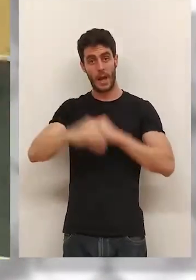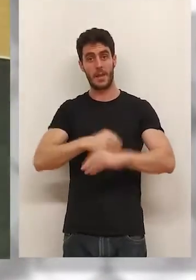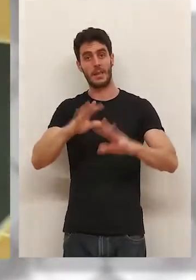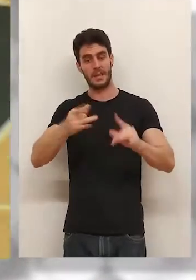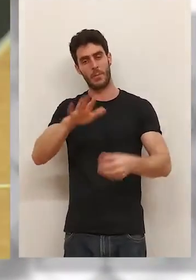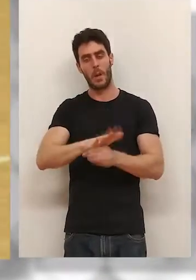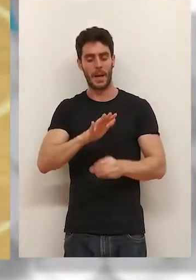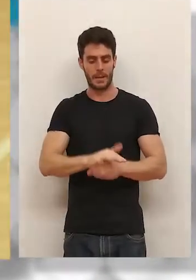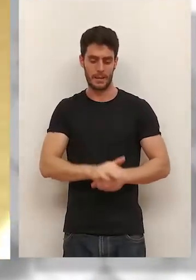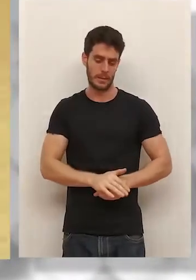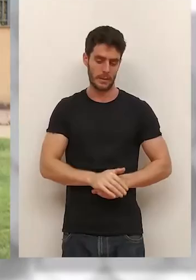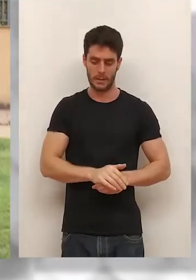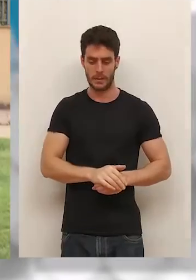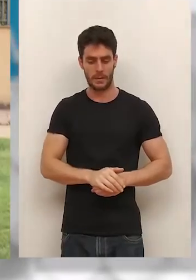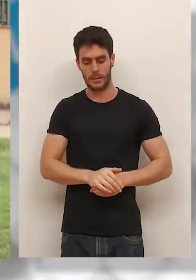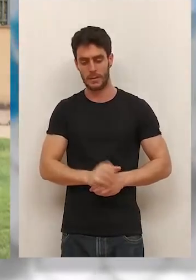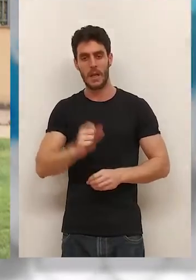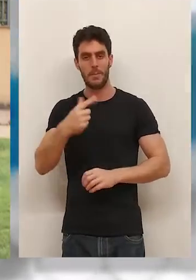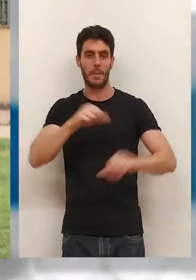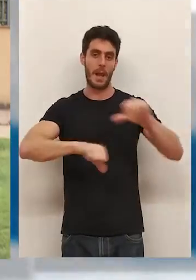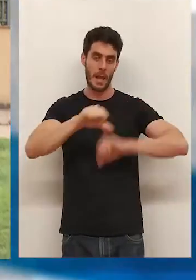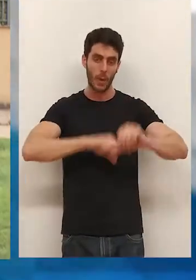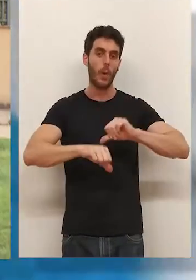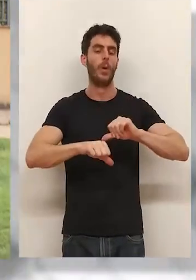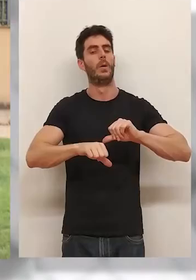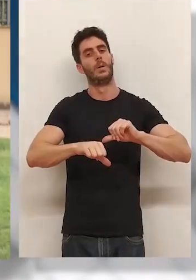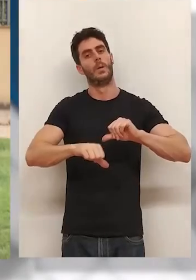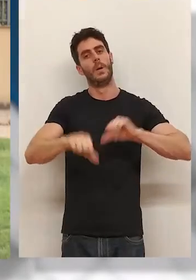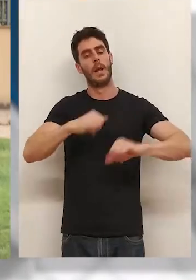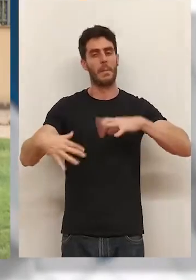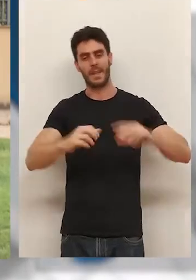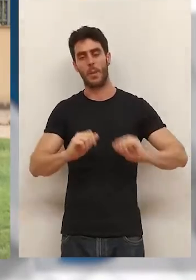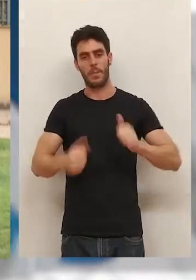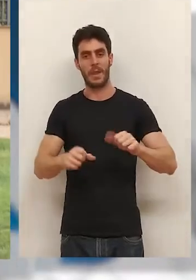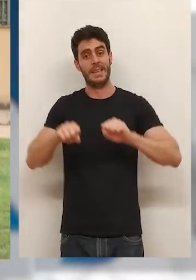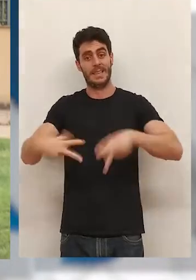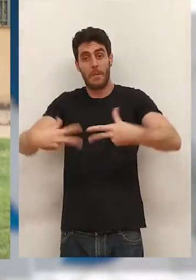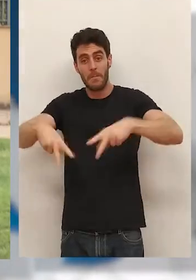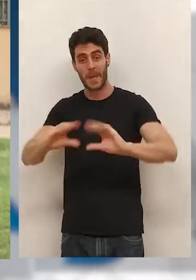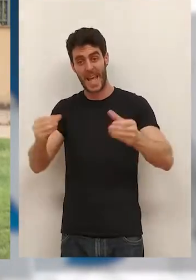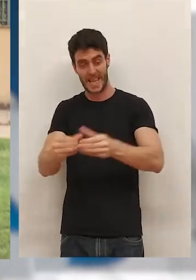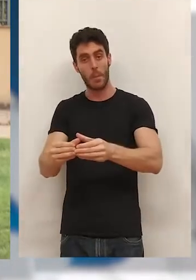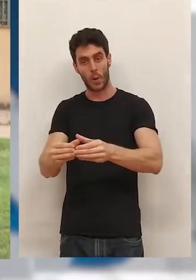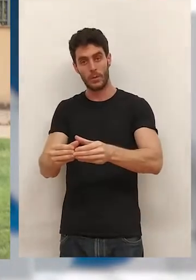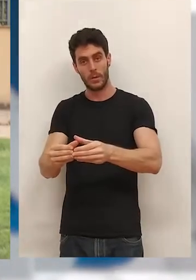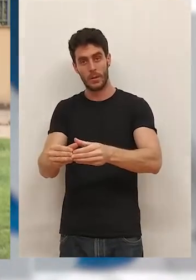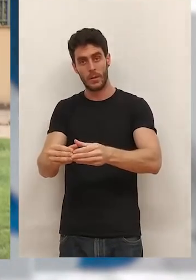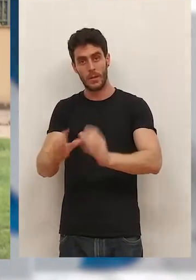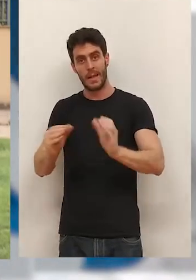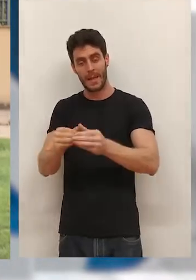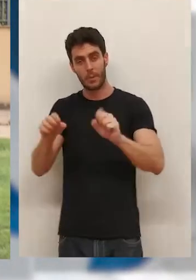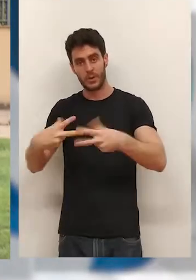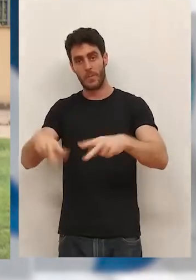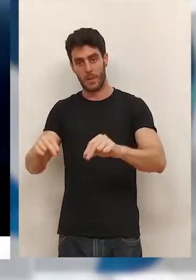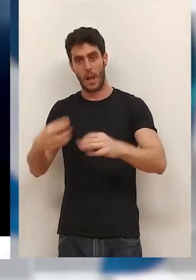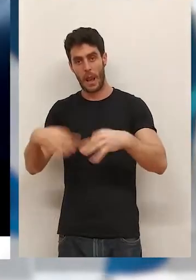viene el primer partido de liga, viene sin fin. Habitualmente es un equipo que no se nos da bien estos últimos